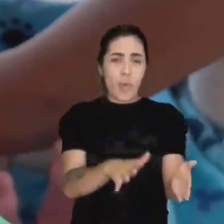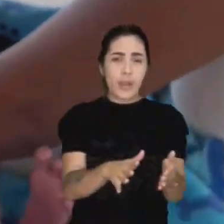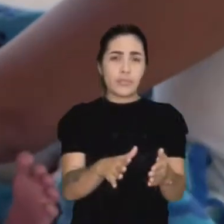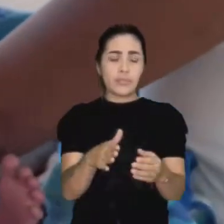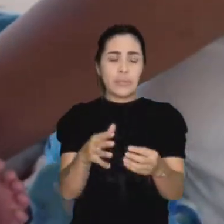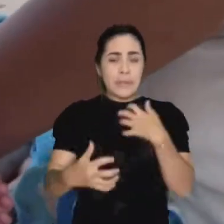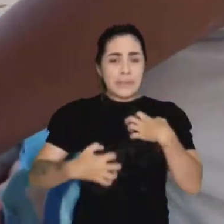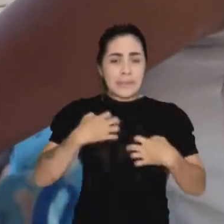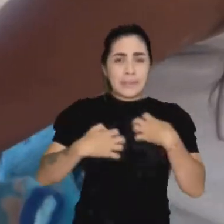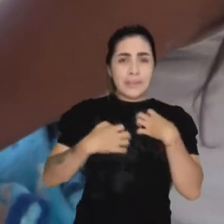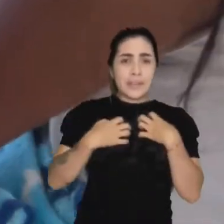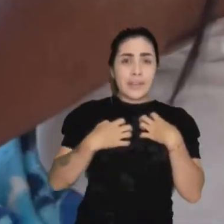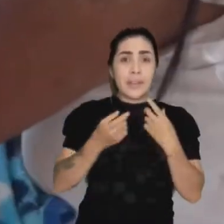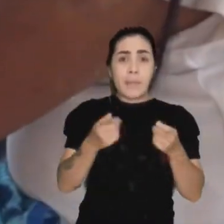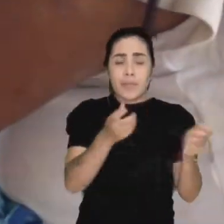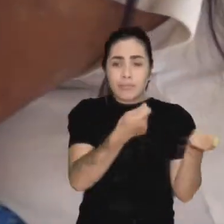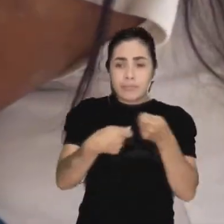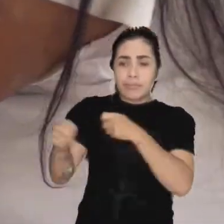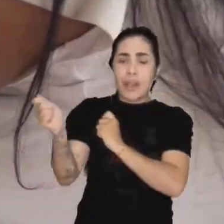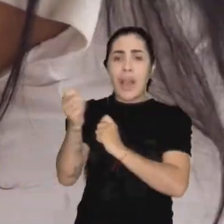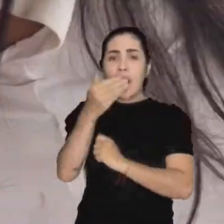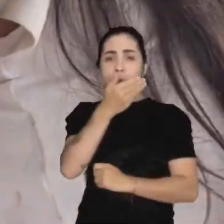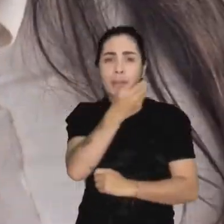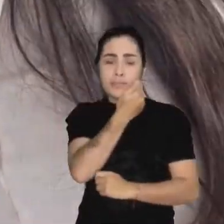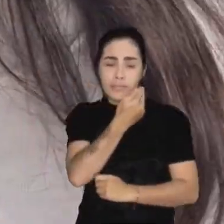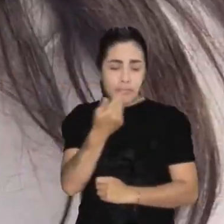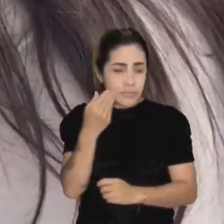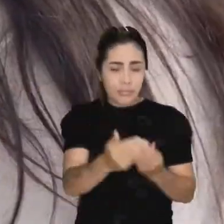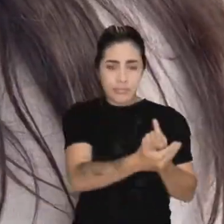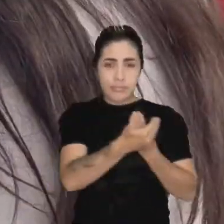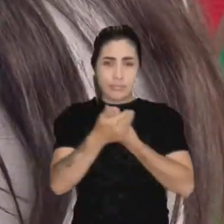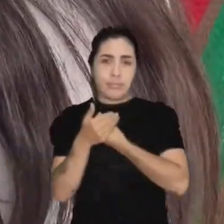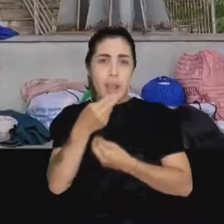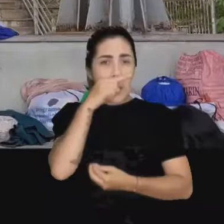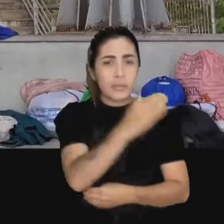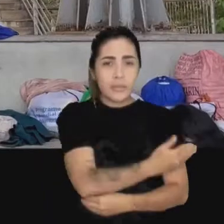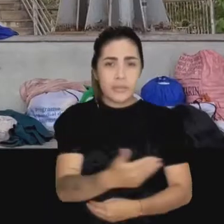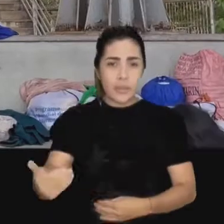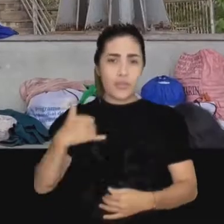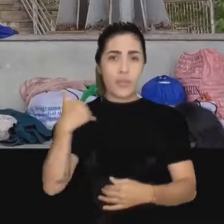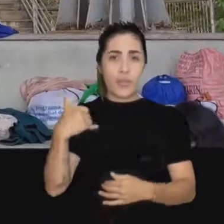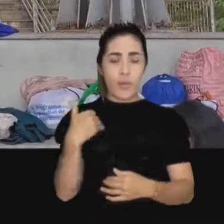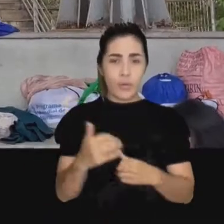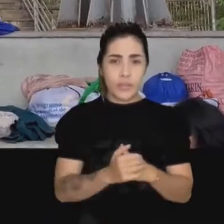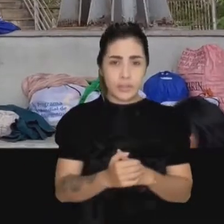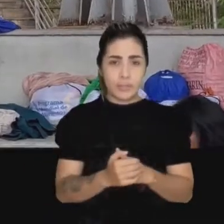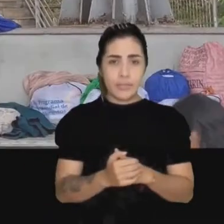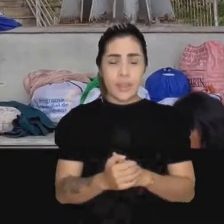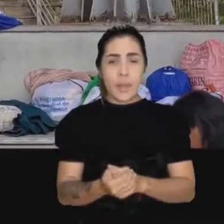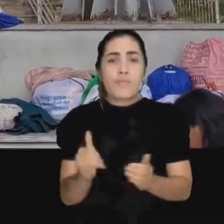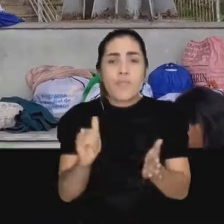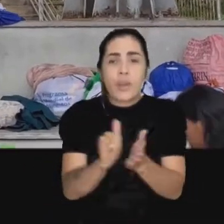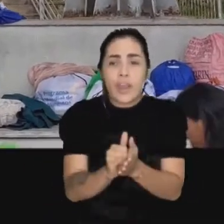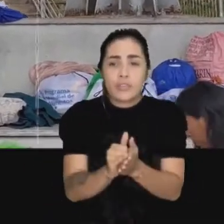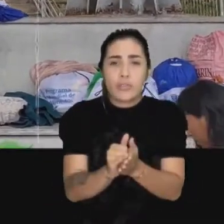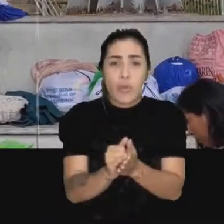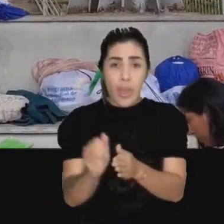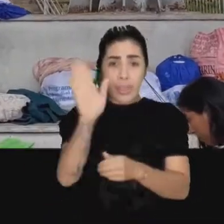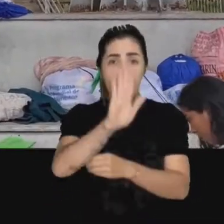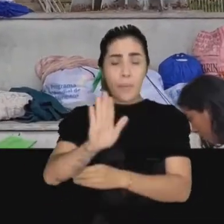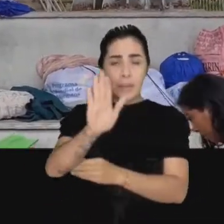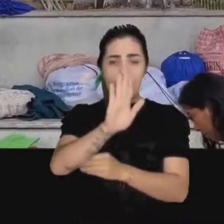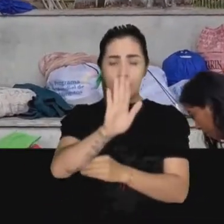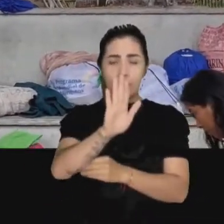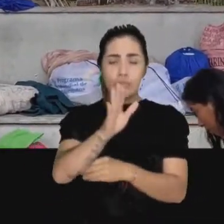temor a sufrir torturas o desapariciones, pero también el temor al reclutamiento de niños, niñas y adolescentes es lo que está